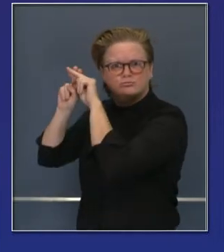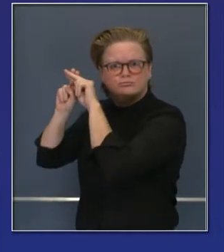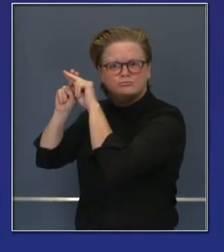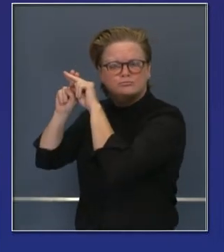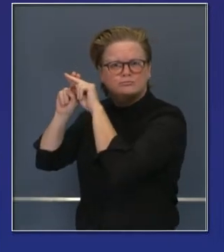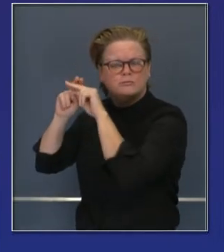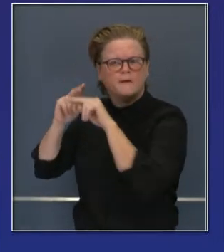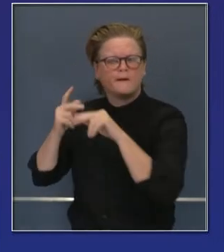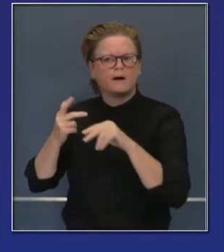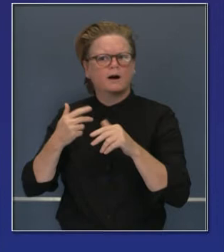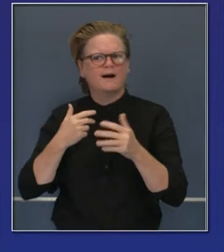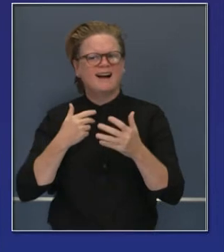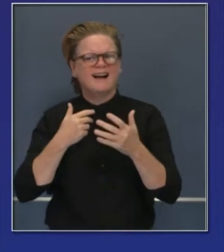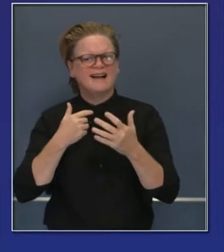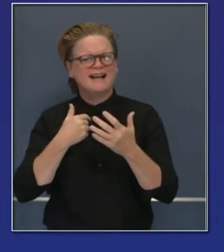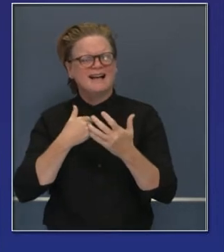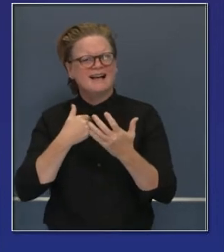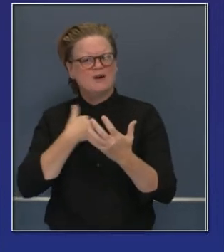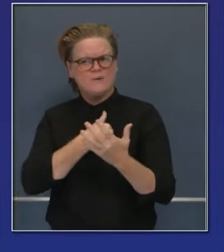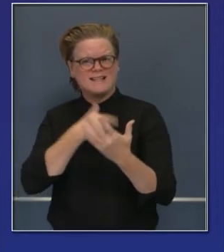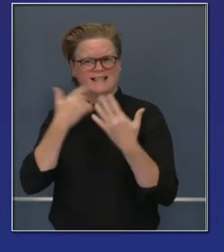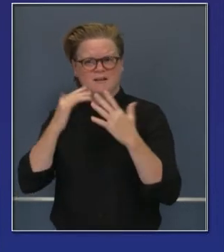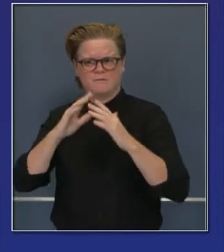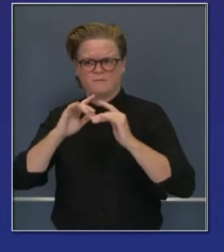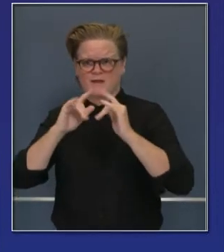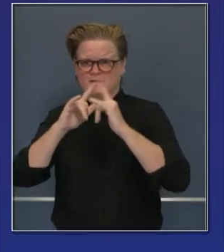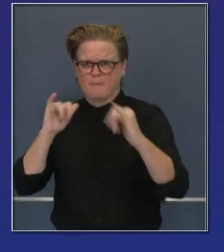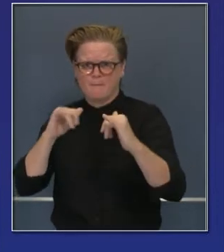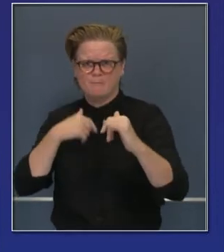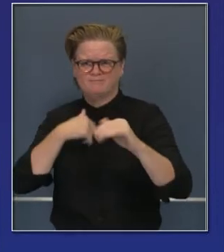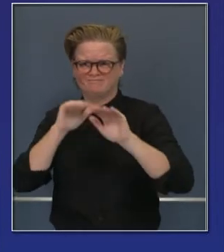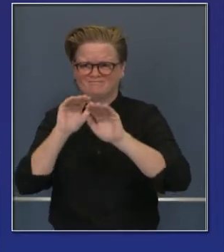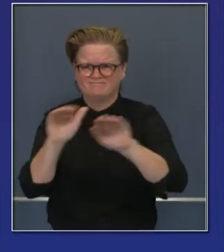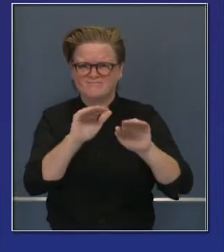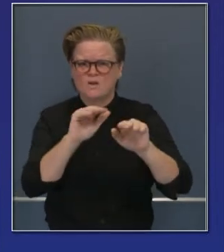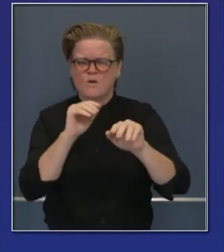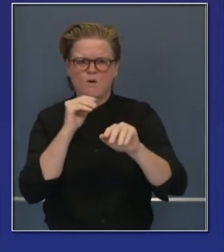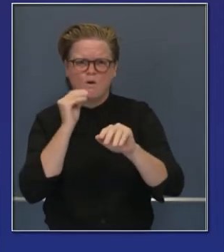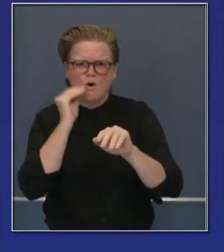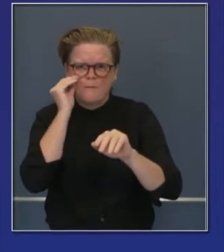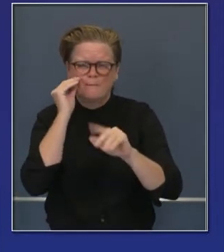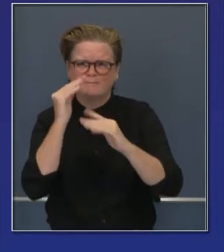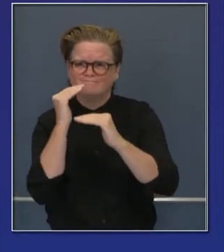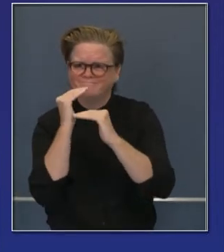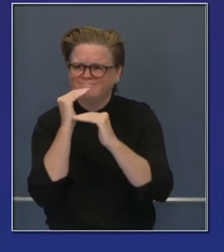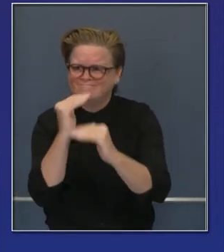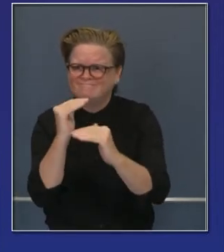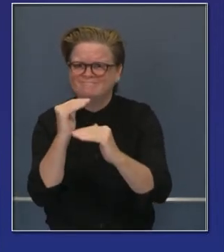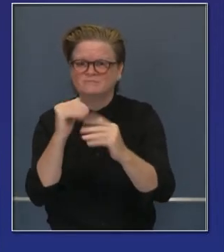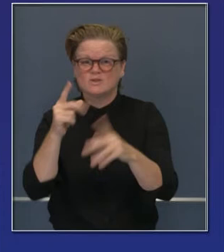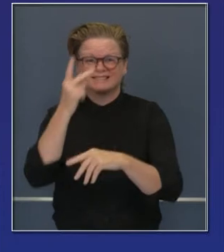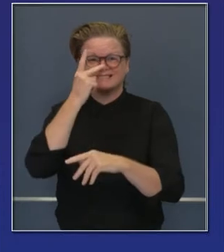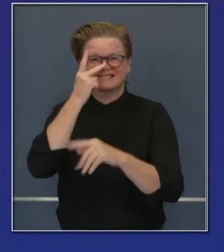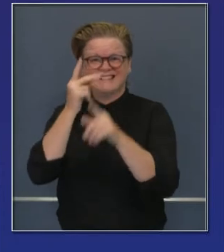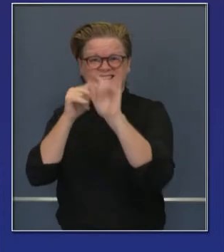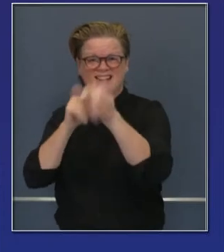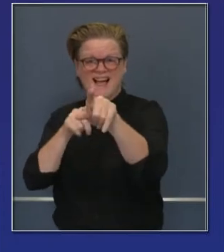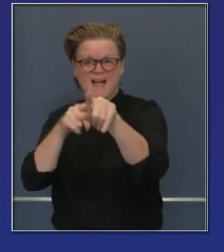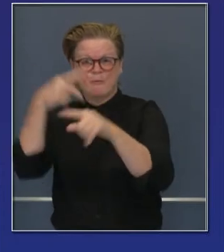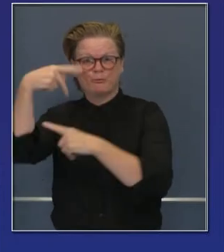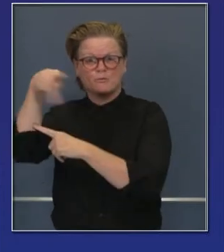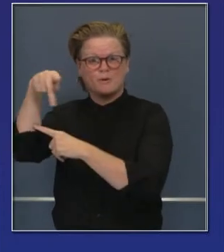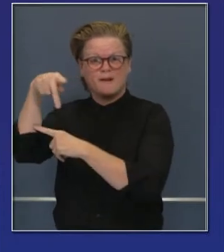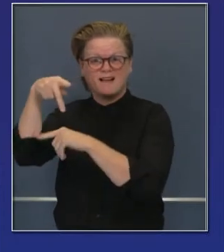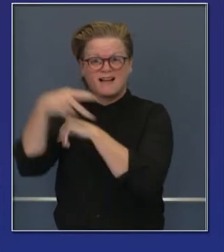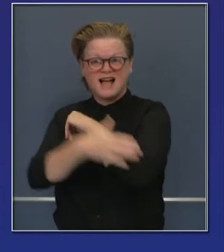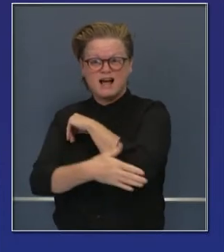hospitalización. Estamos hablando de una posible orden de quedarse en casa limitada en estos condados que se encuentran en los niveles